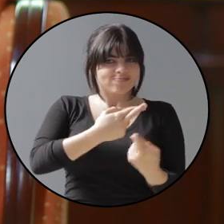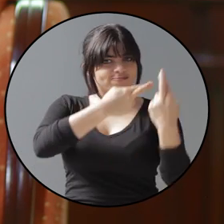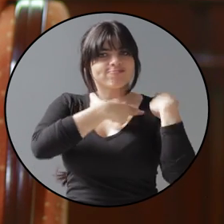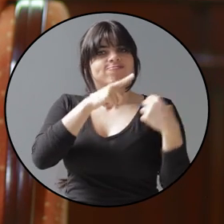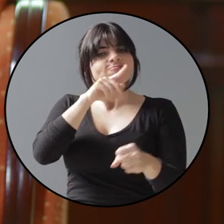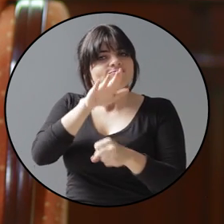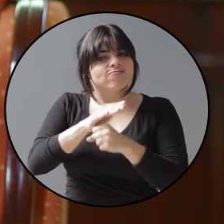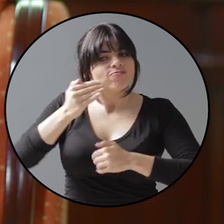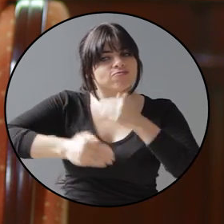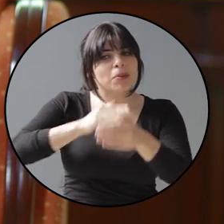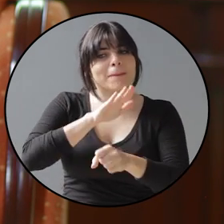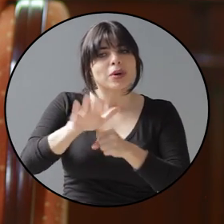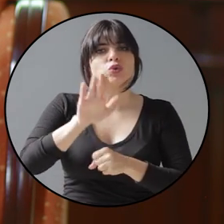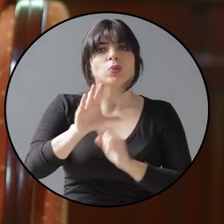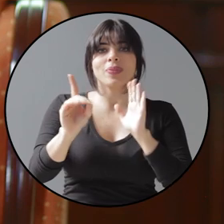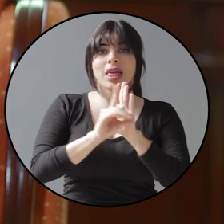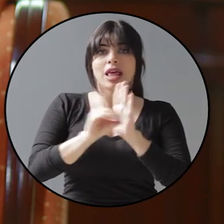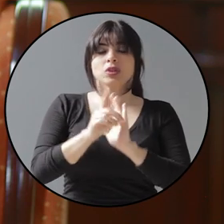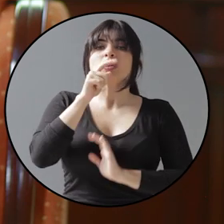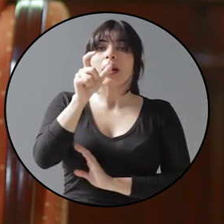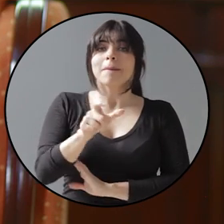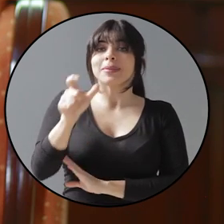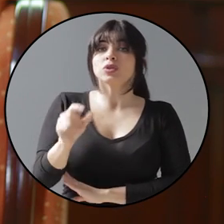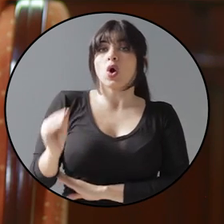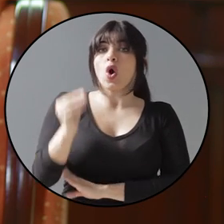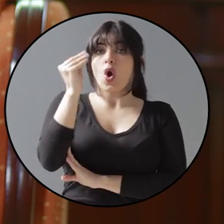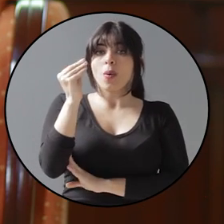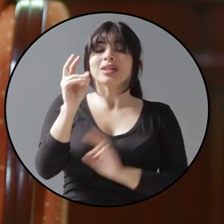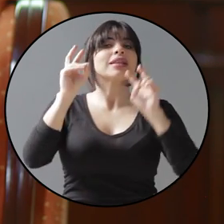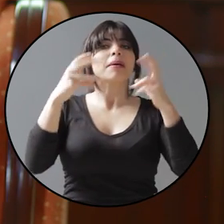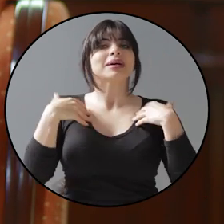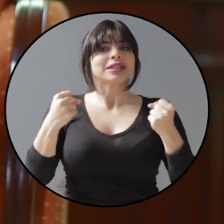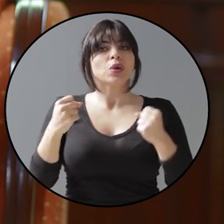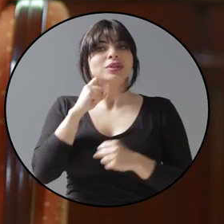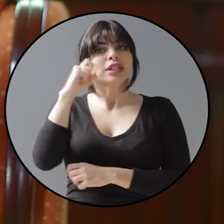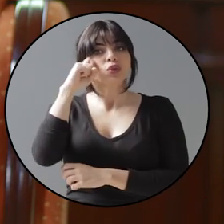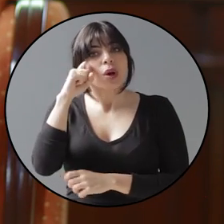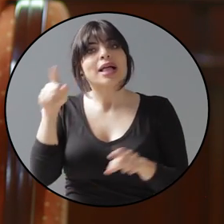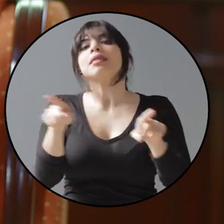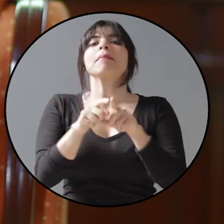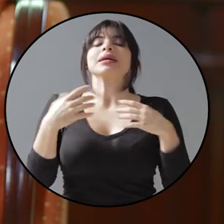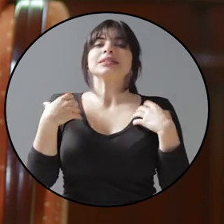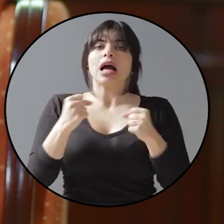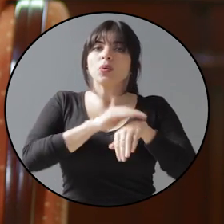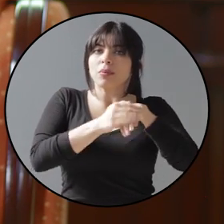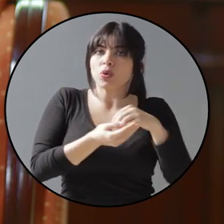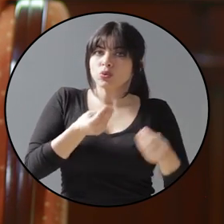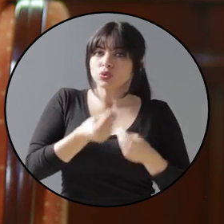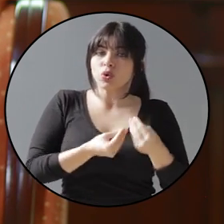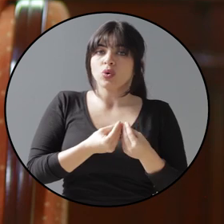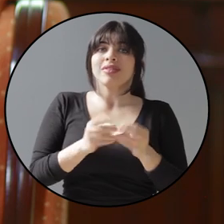garantizar el ejercicio pleno de sus derechos a las personas jóvenes en materia de salud sexual y de salud reproductiva,